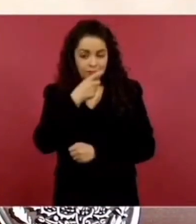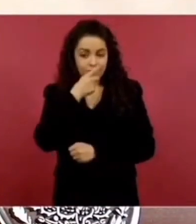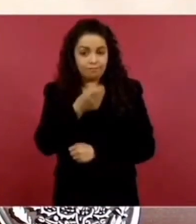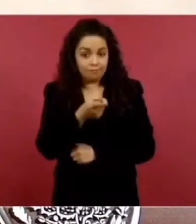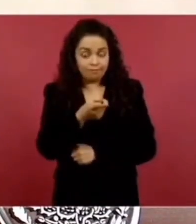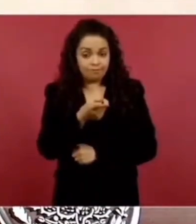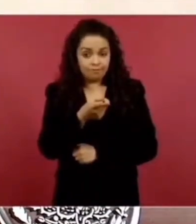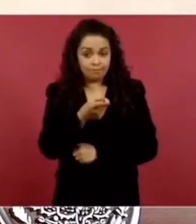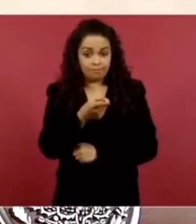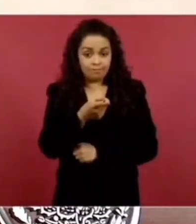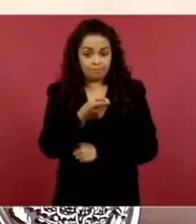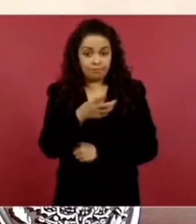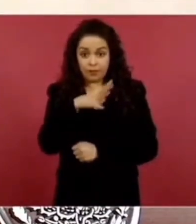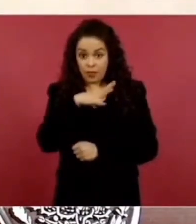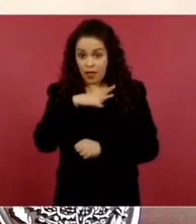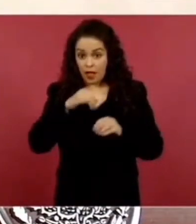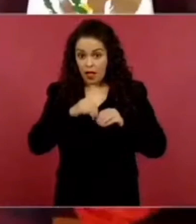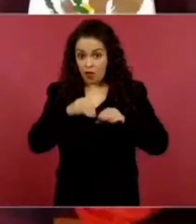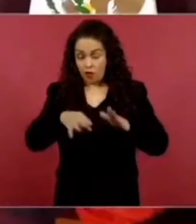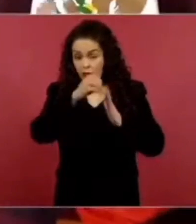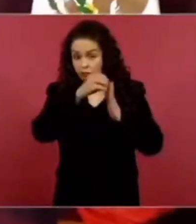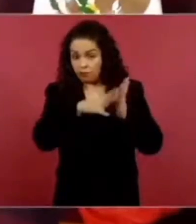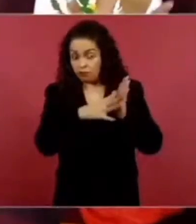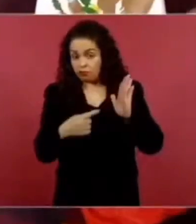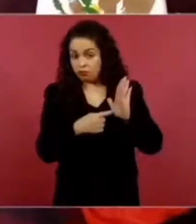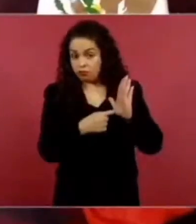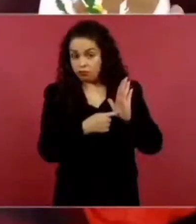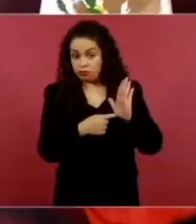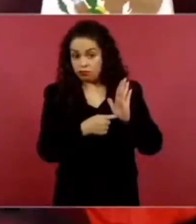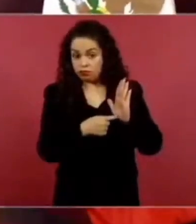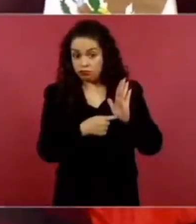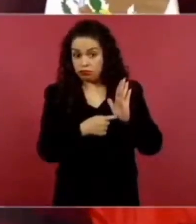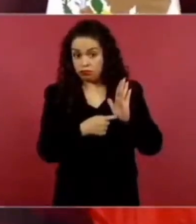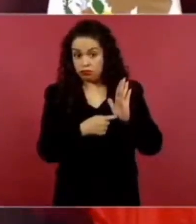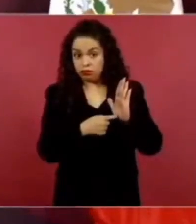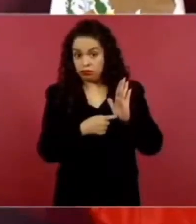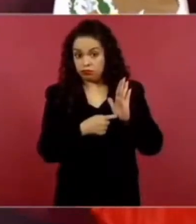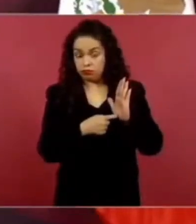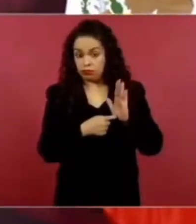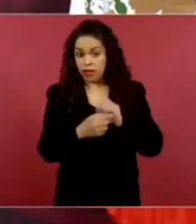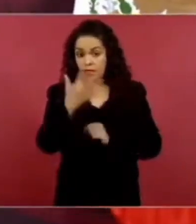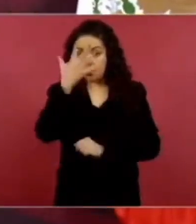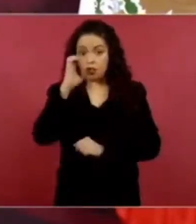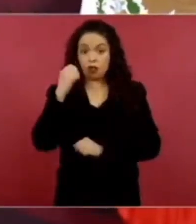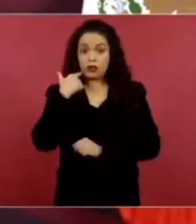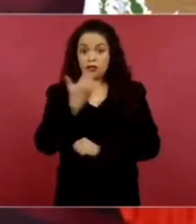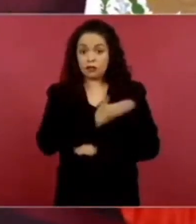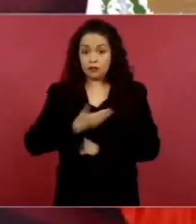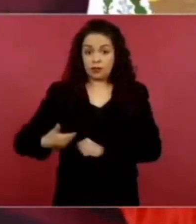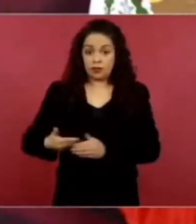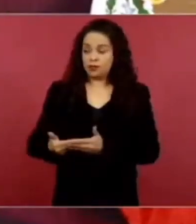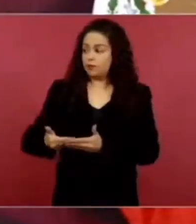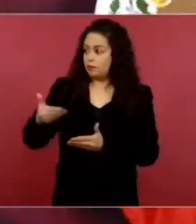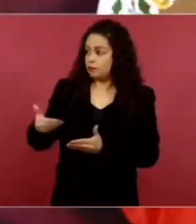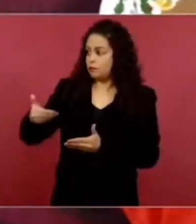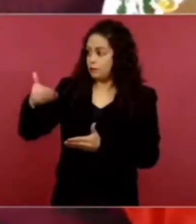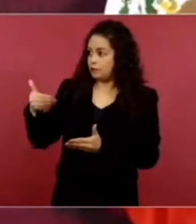y ahí están los datos, cinco sexenios atrás, 7 mil millones